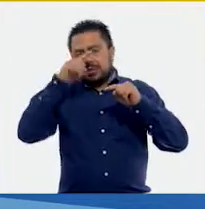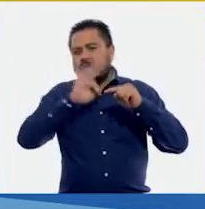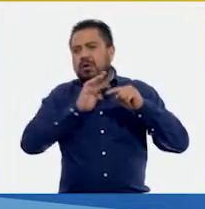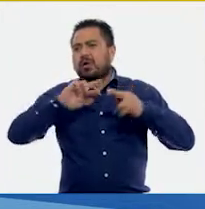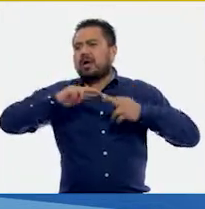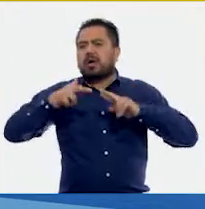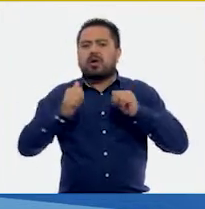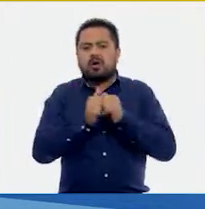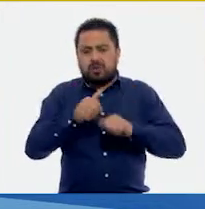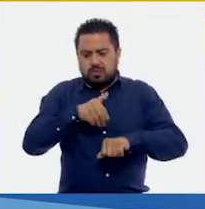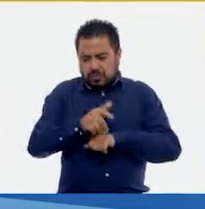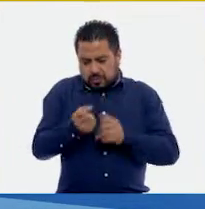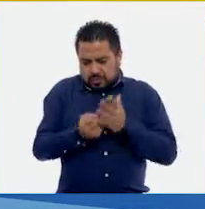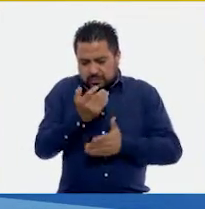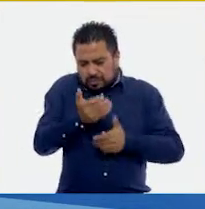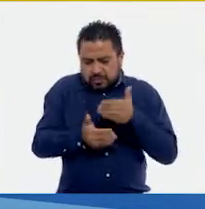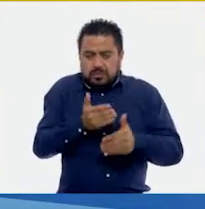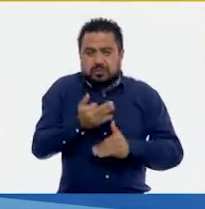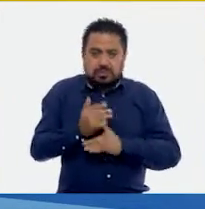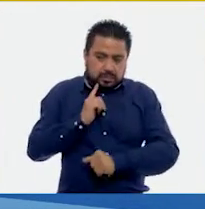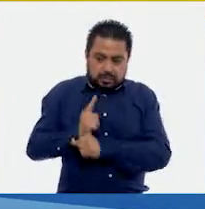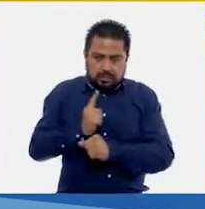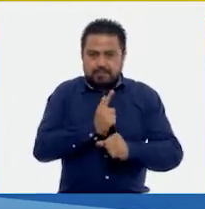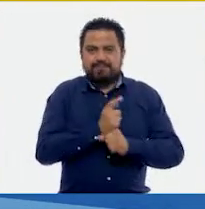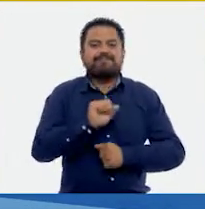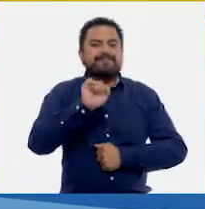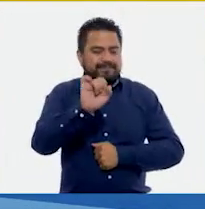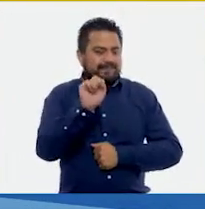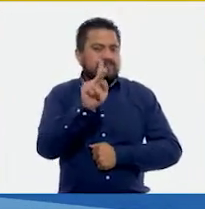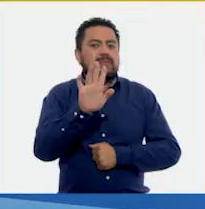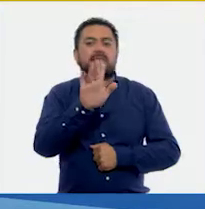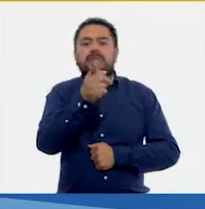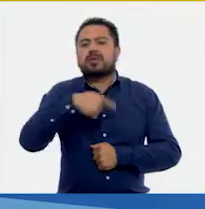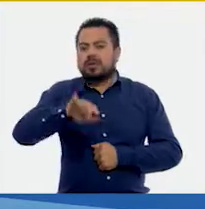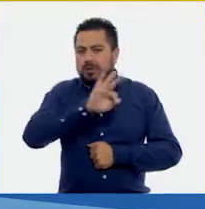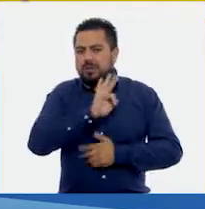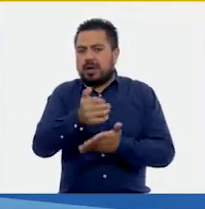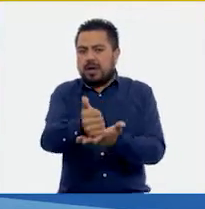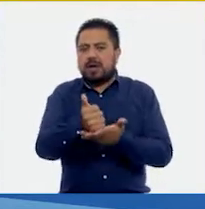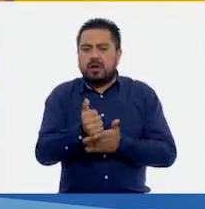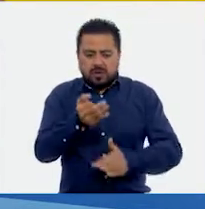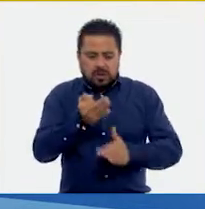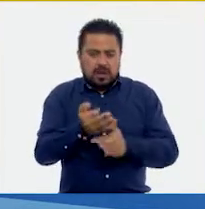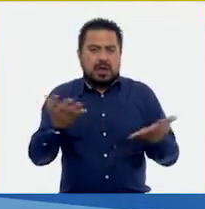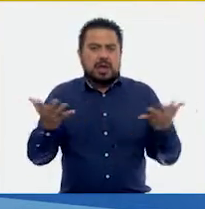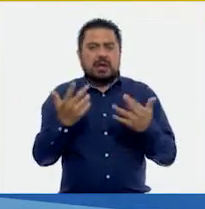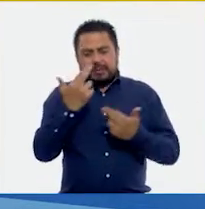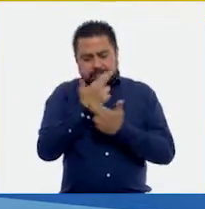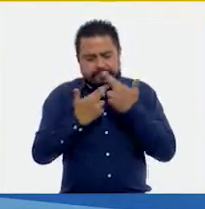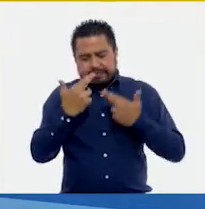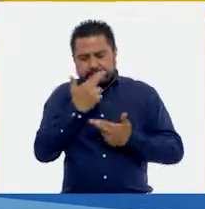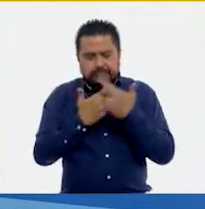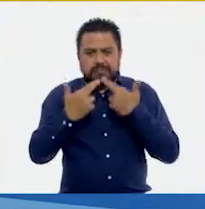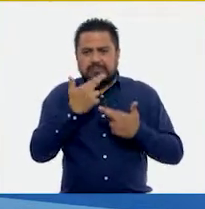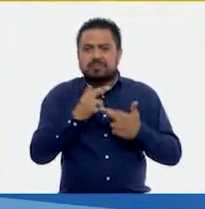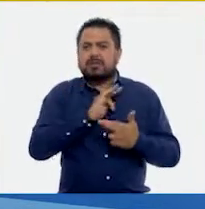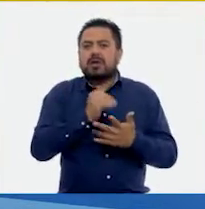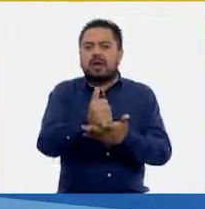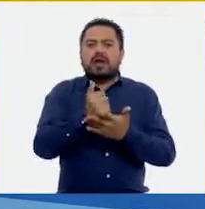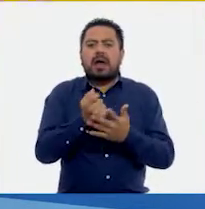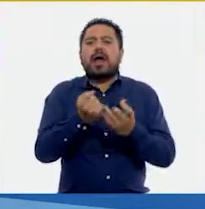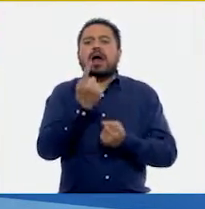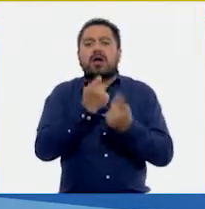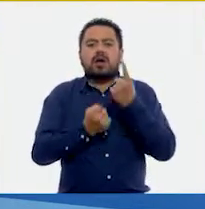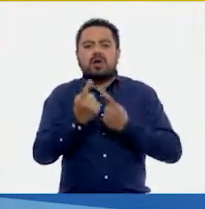relacionen con este nuevo procedimiento que vamos a ver. A ver, ¿me puedes ayudar ahorita que ya hiciste el repaso? ¿Me puedes ayudar con